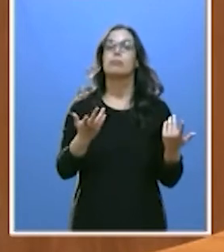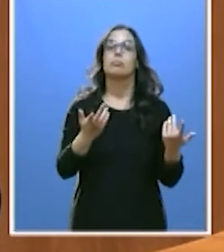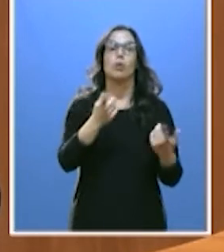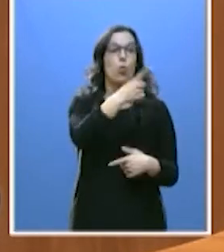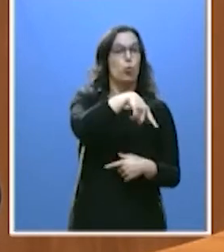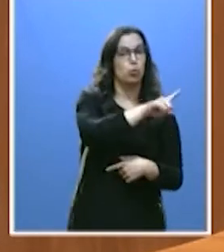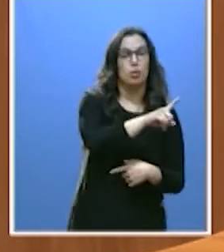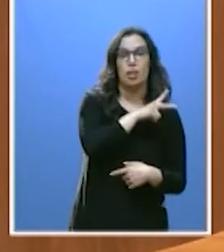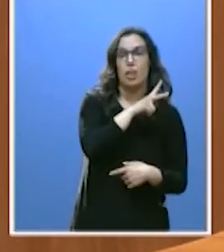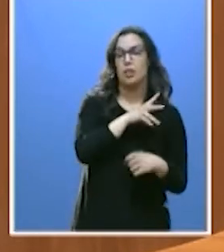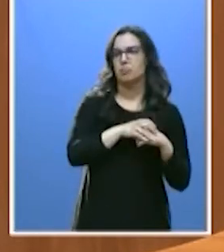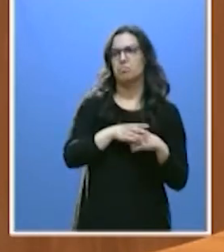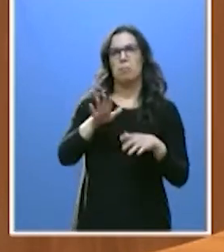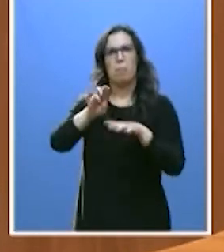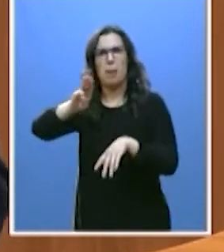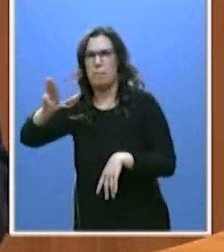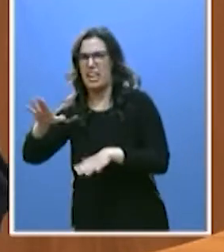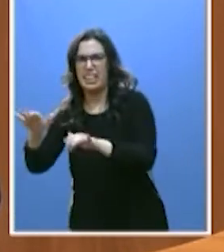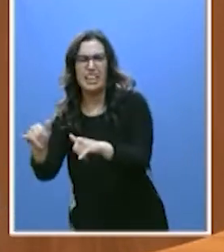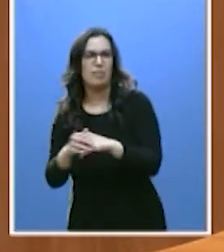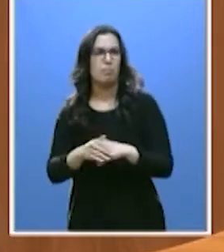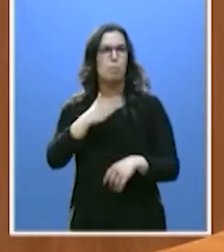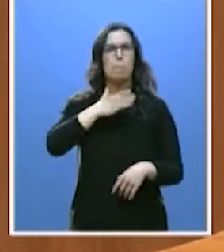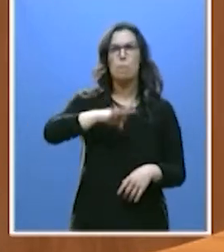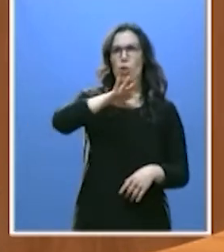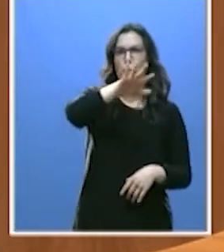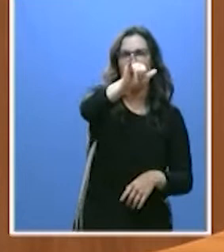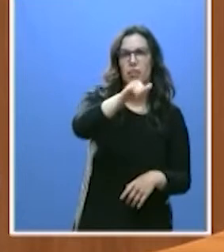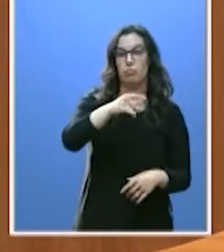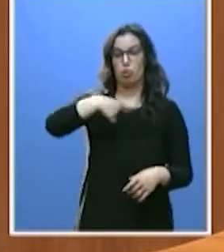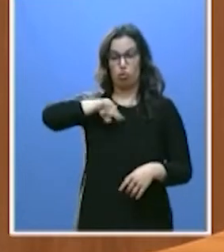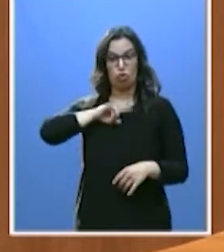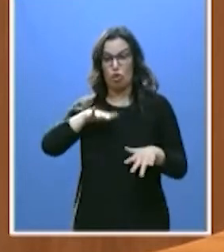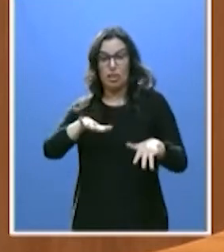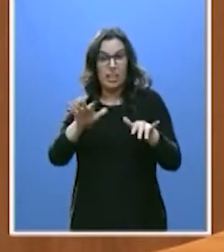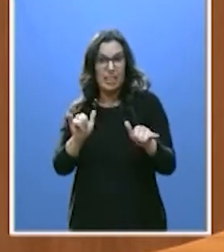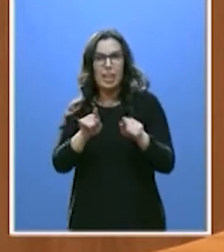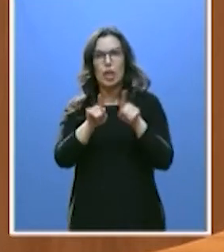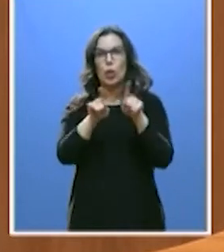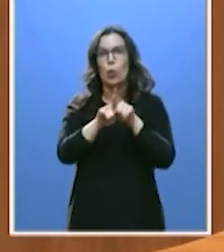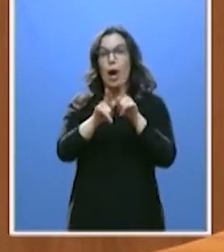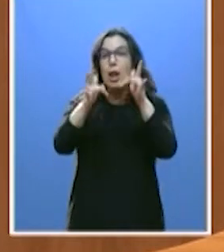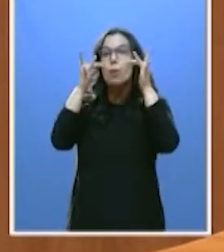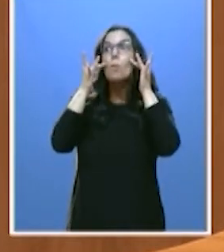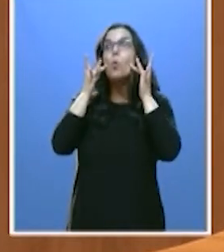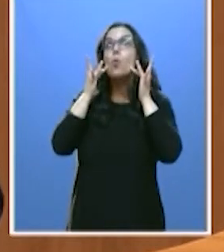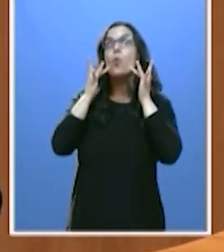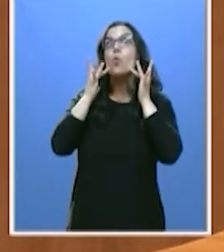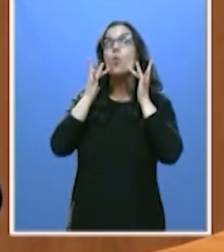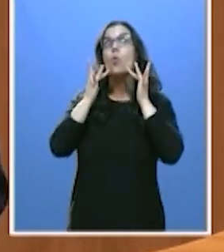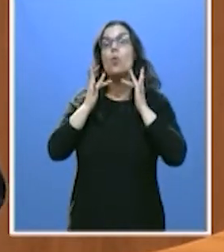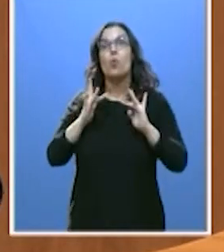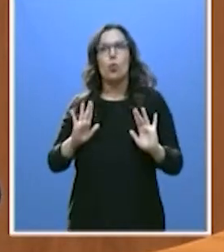PP, ni los de Podemos, ni nosotros mismos somos investidos de honestidad al ser bautizados como